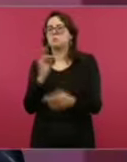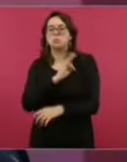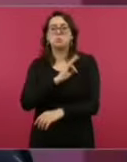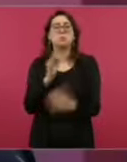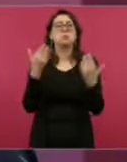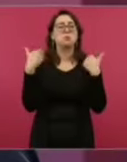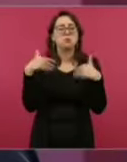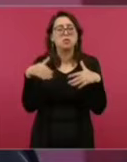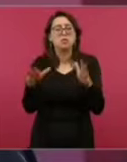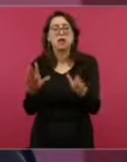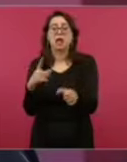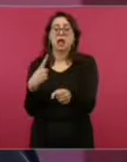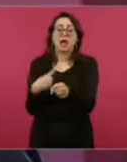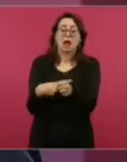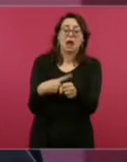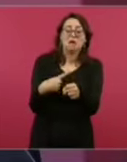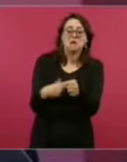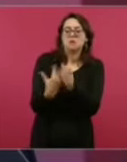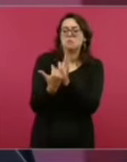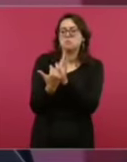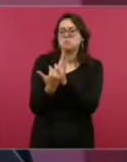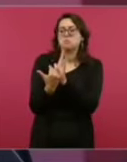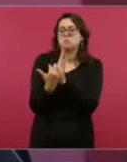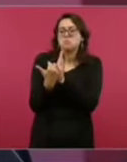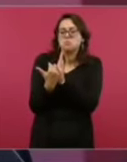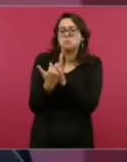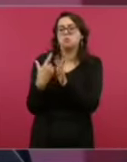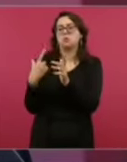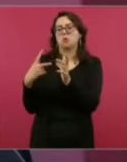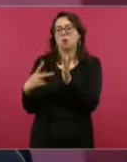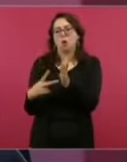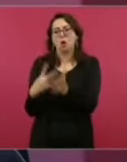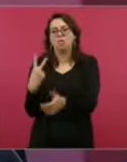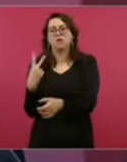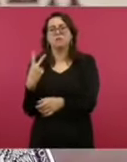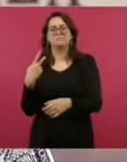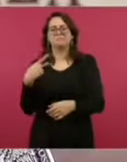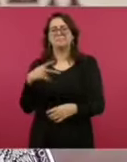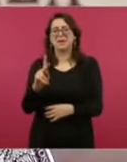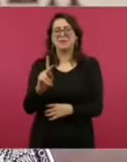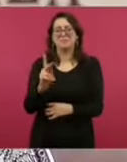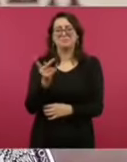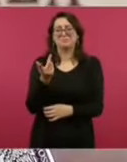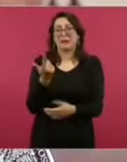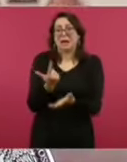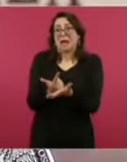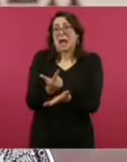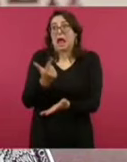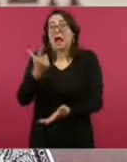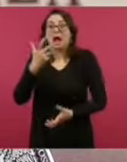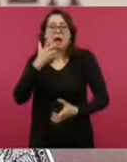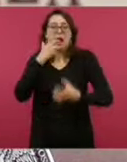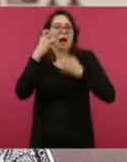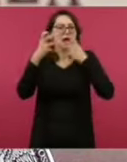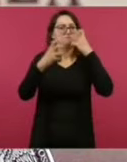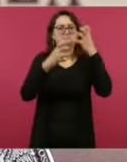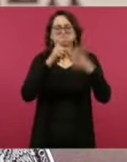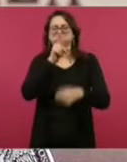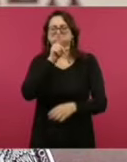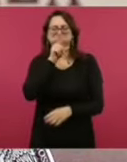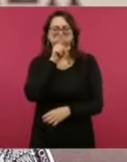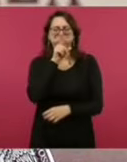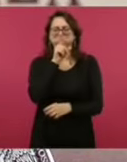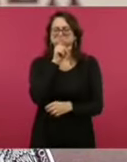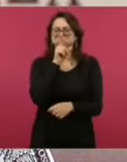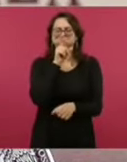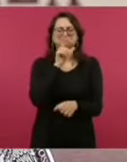ningún señalamiento de alerta ni de aviso con respecto a COVID-19, sencillamente hay un poco de variación en